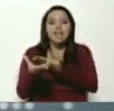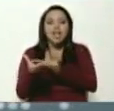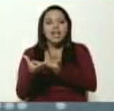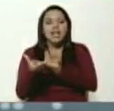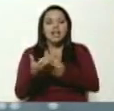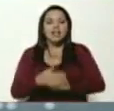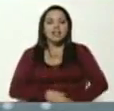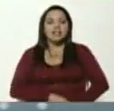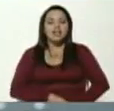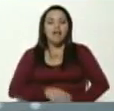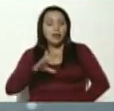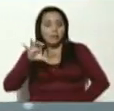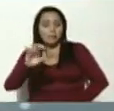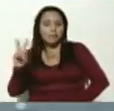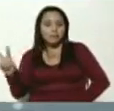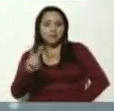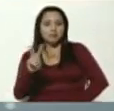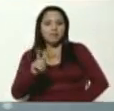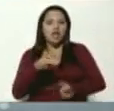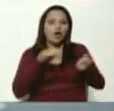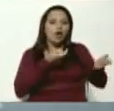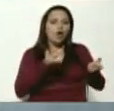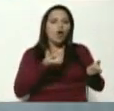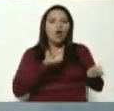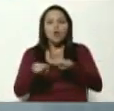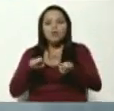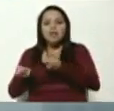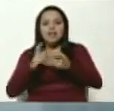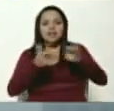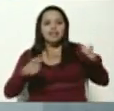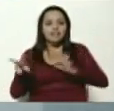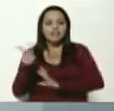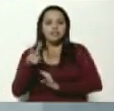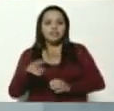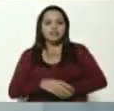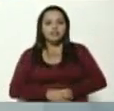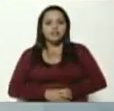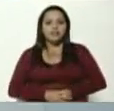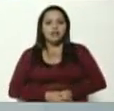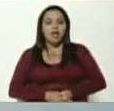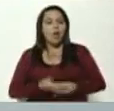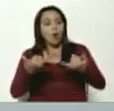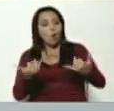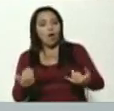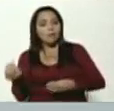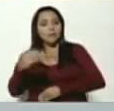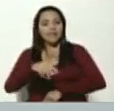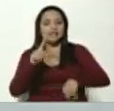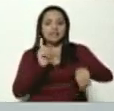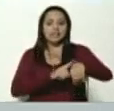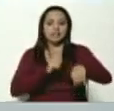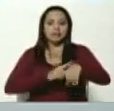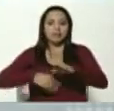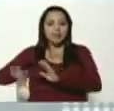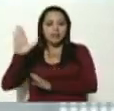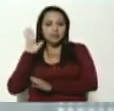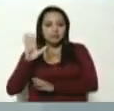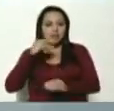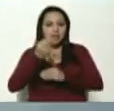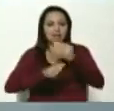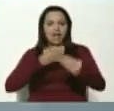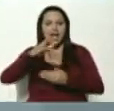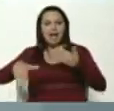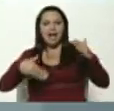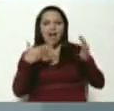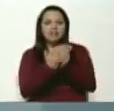la Contraloría General de la República. Entonces, prorrogamos esta declaración jurada de patrimonio hasta